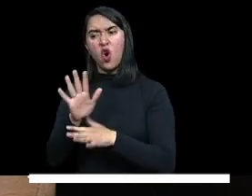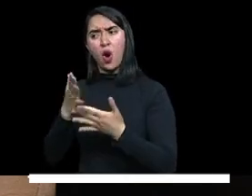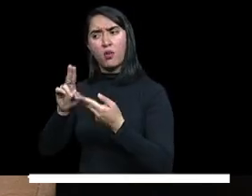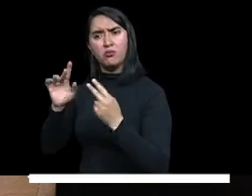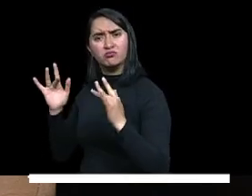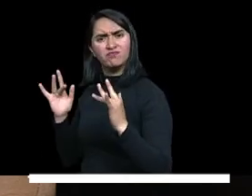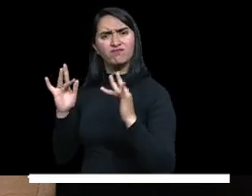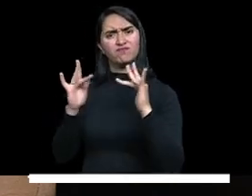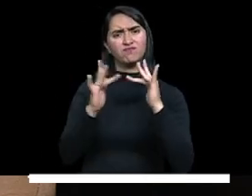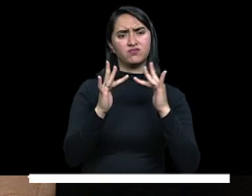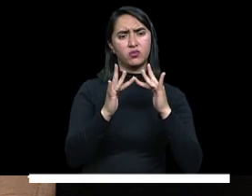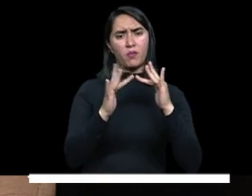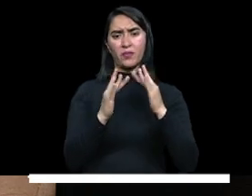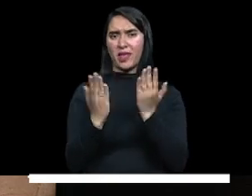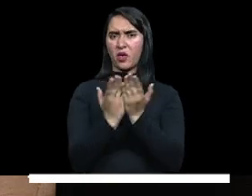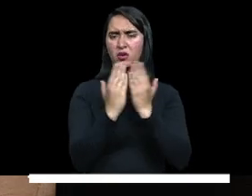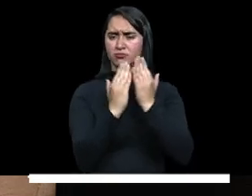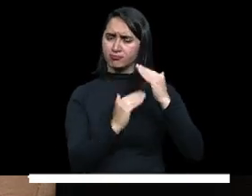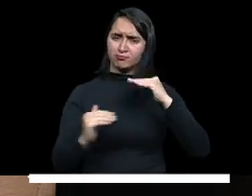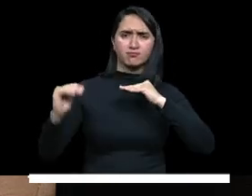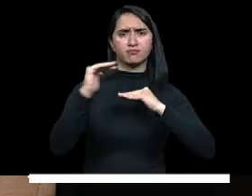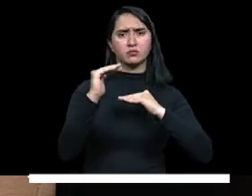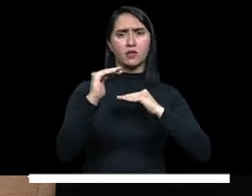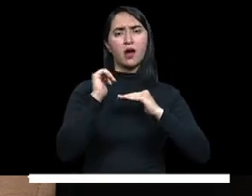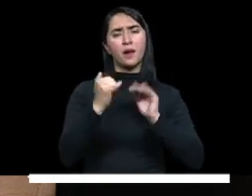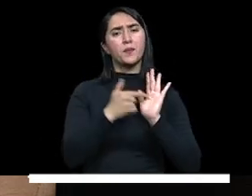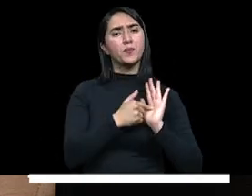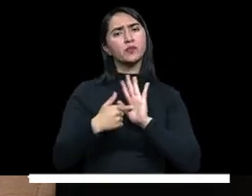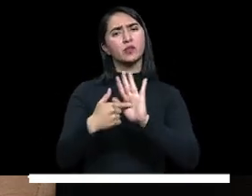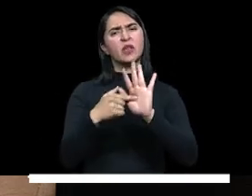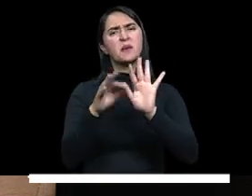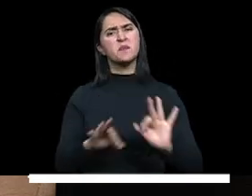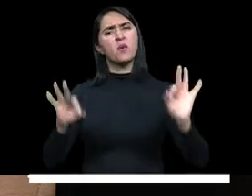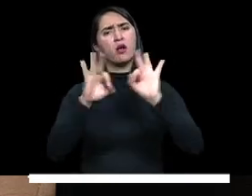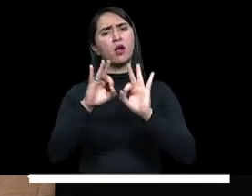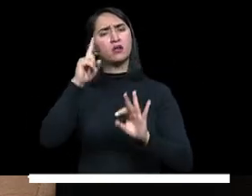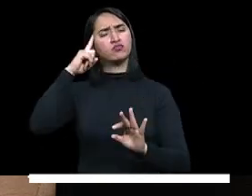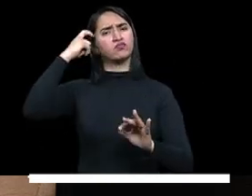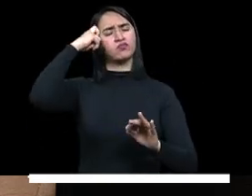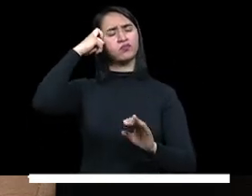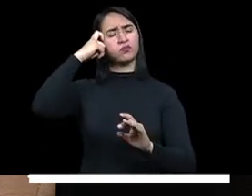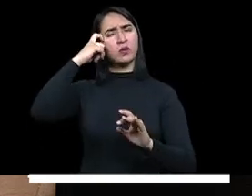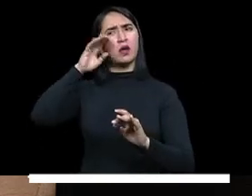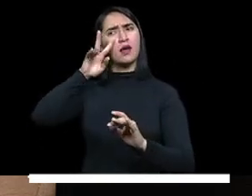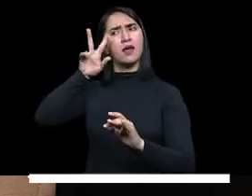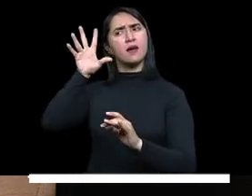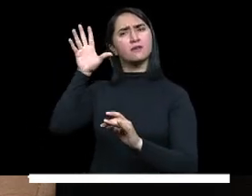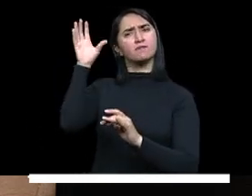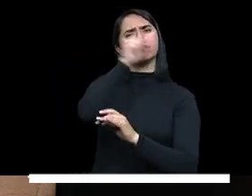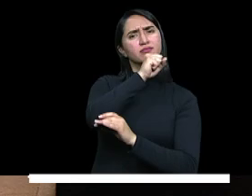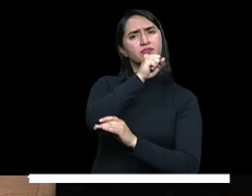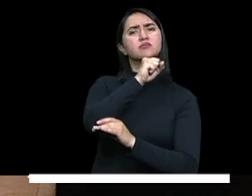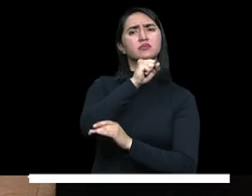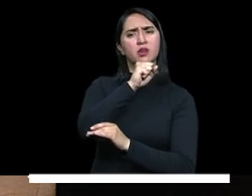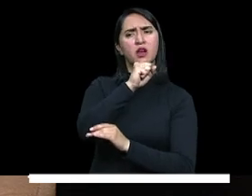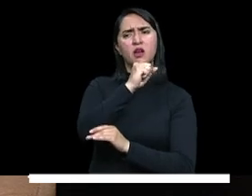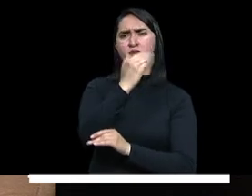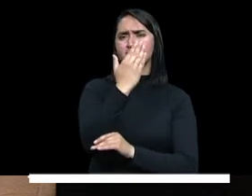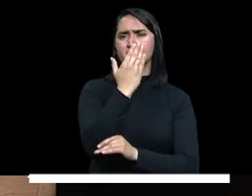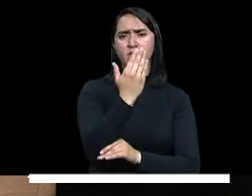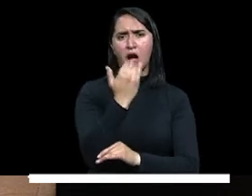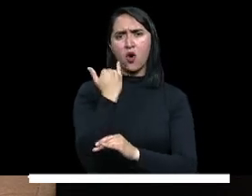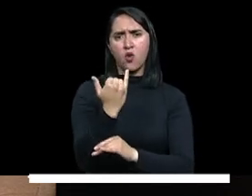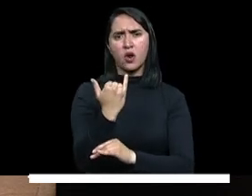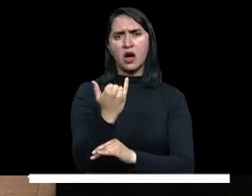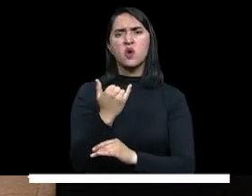educación superior, es fundamental tener en cuenta que un reto que estamos identificando o un reto que estamos enfrentando